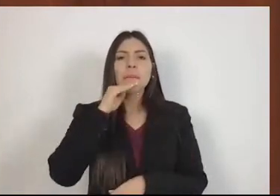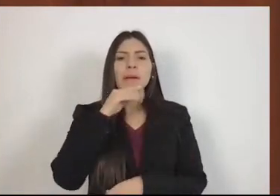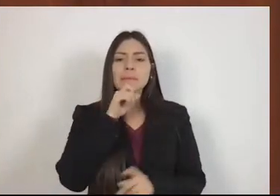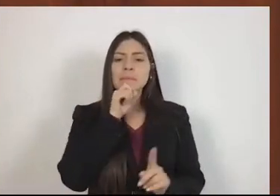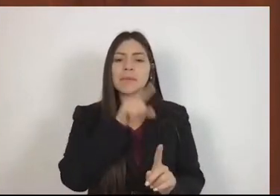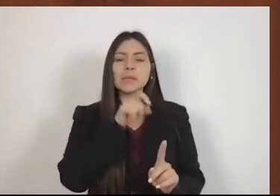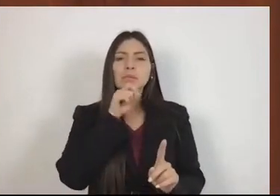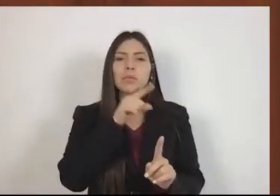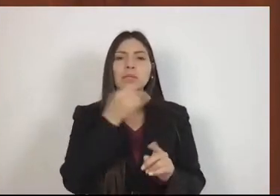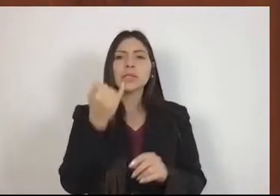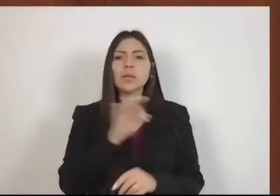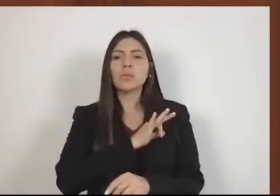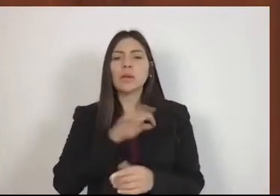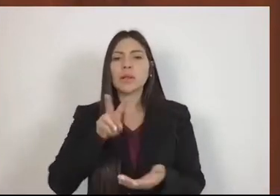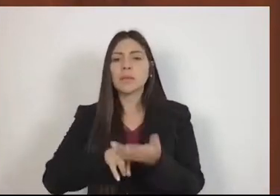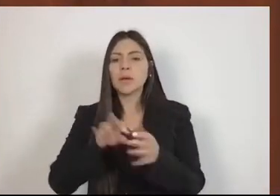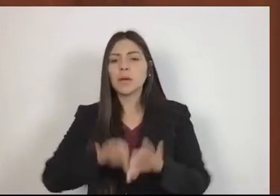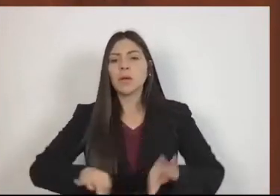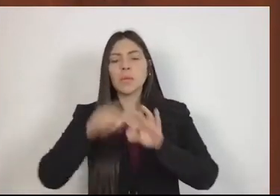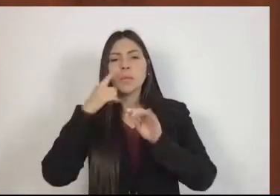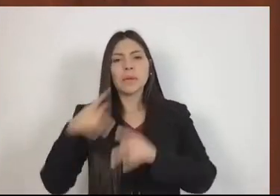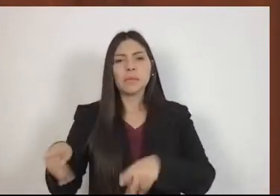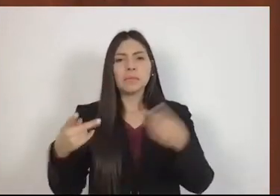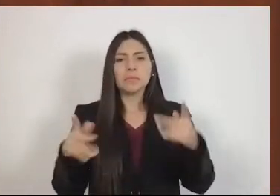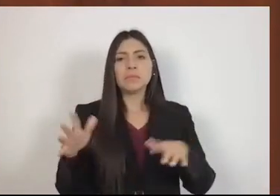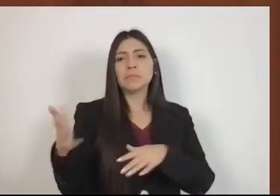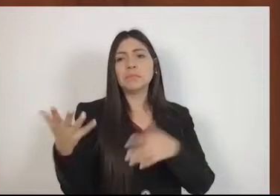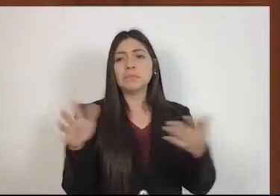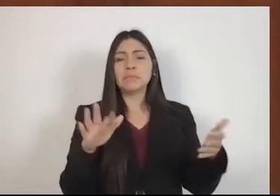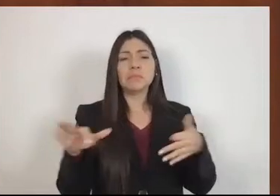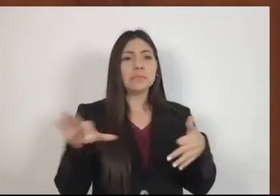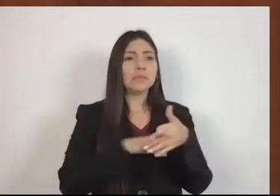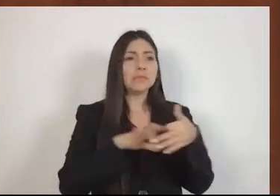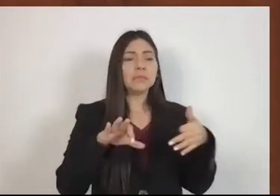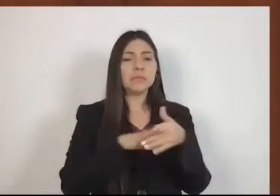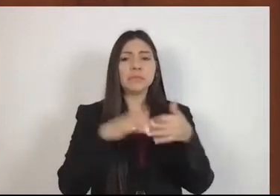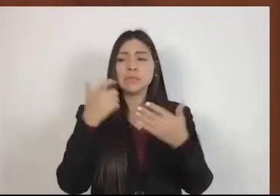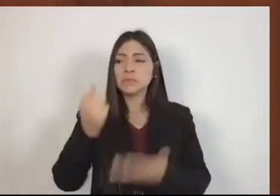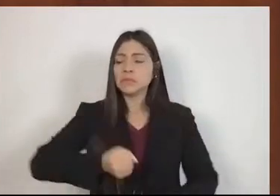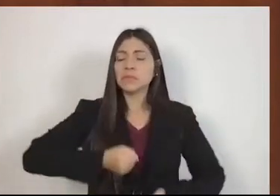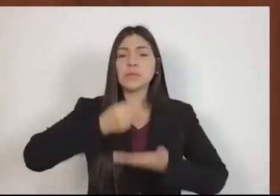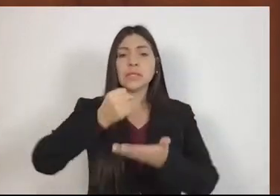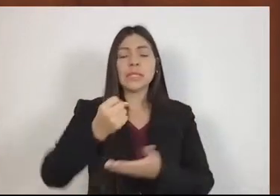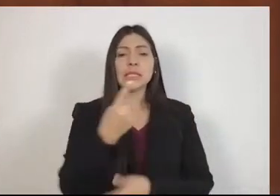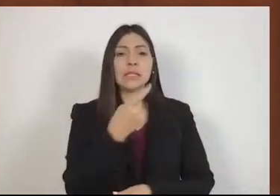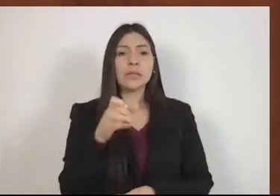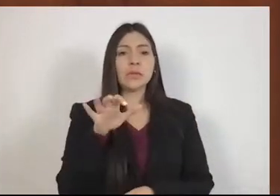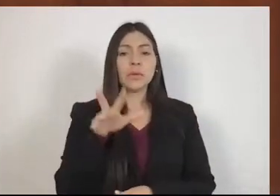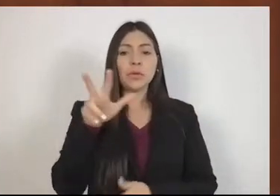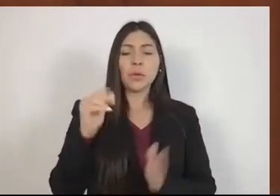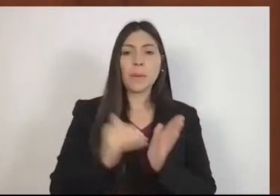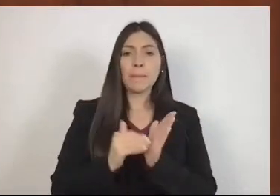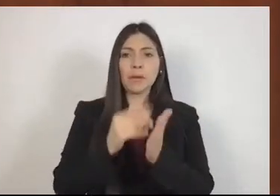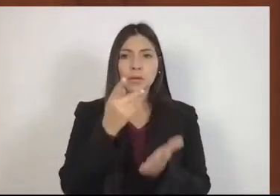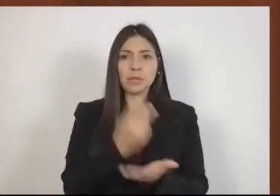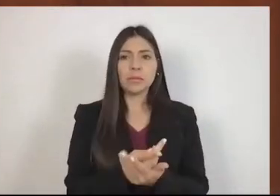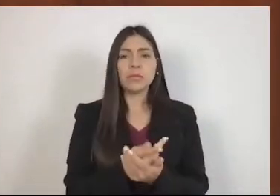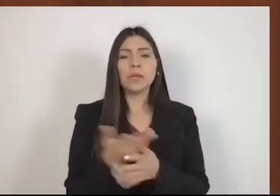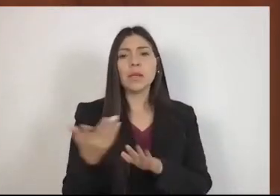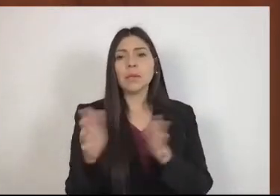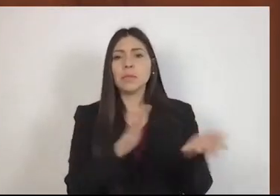Con una inversión cercana a los 158 millones de pesos, se apoyó a más de 52 mil pequeños